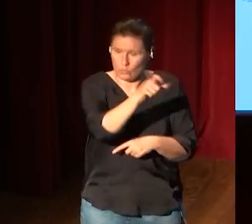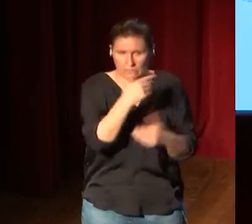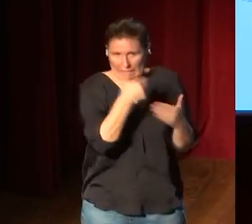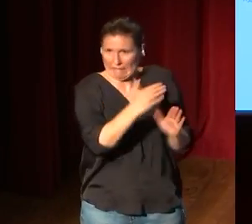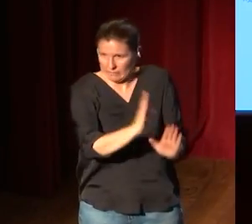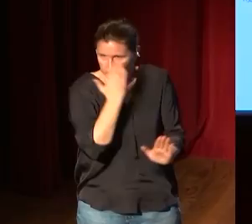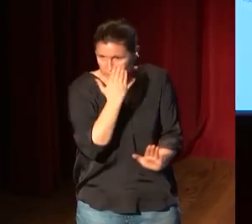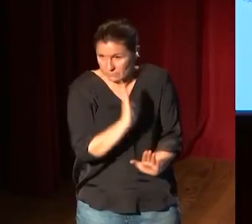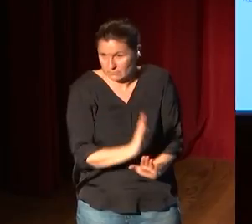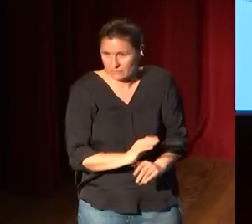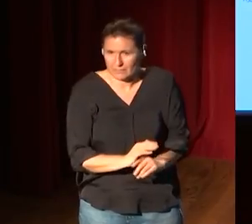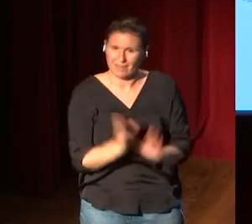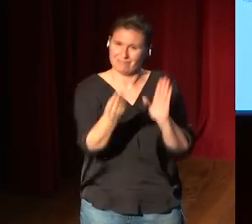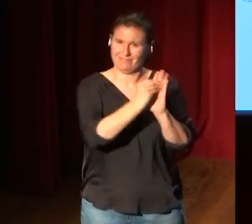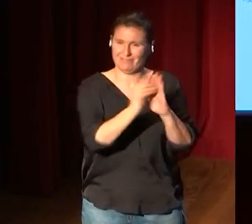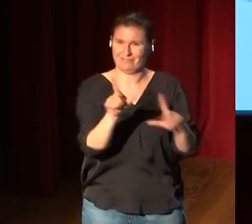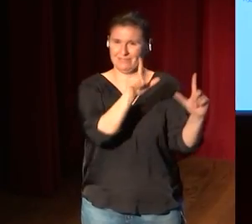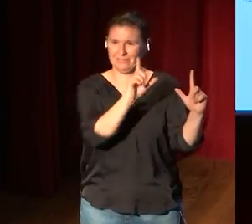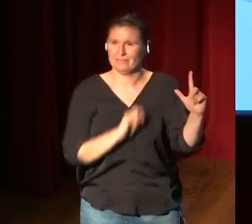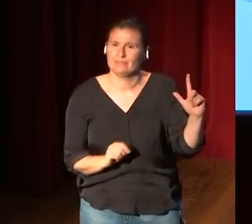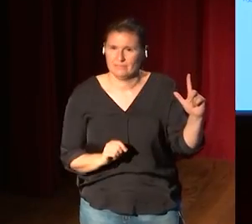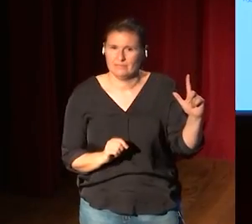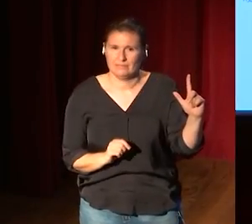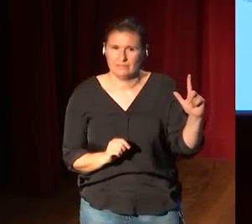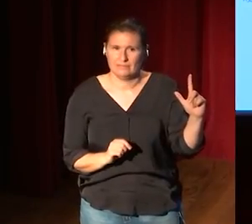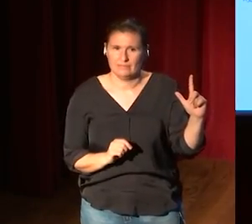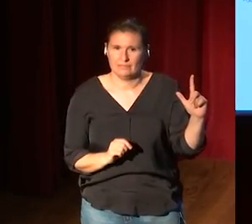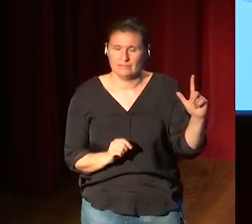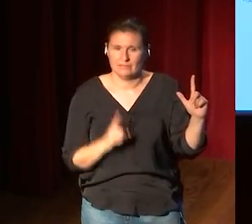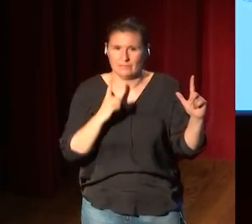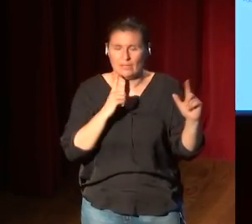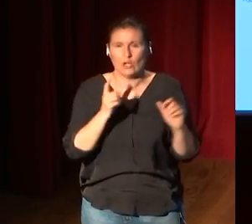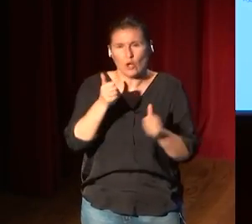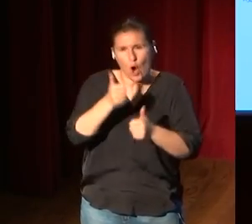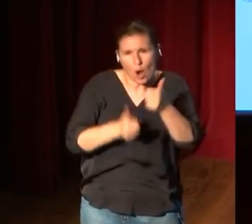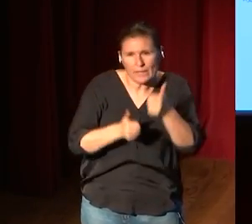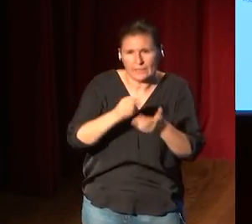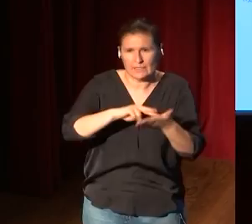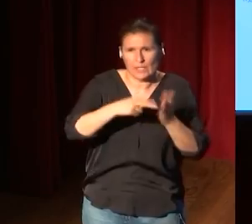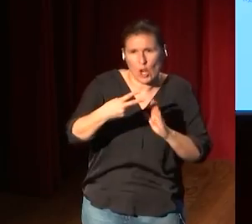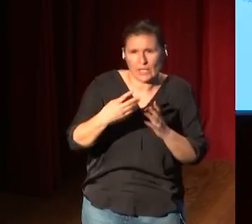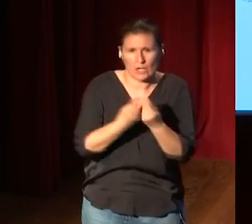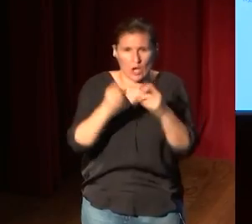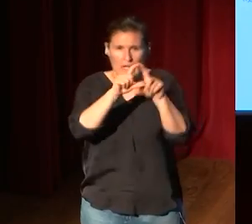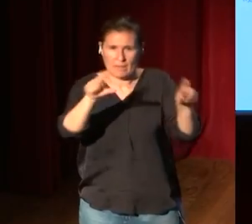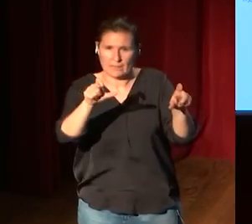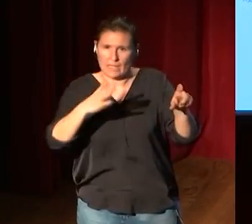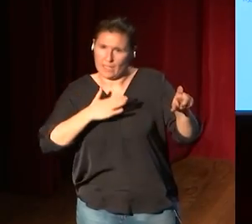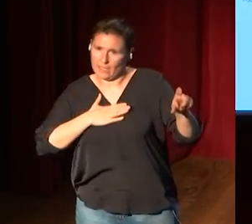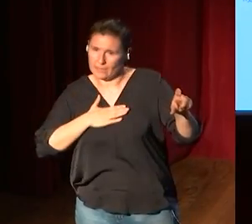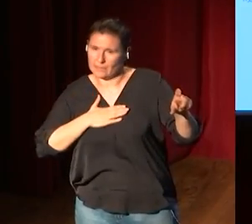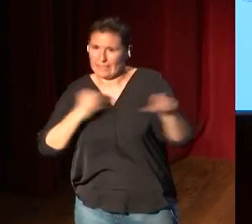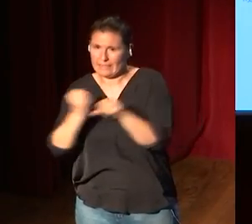verdad lo ponga ahora competir en tecnología con una tecnológica ¿es la labor de un museo?